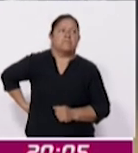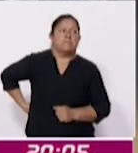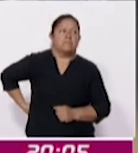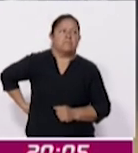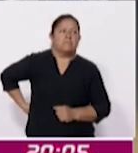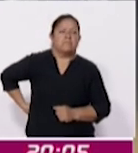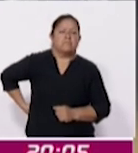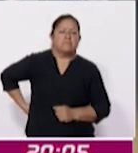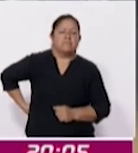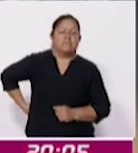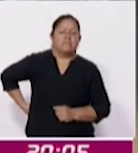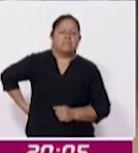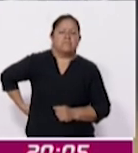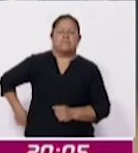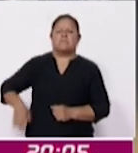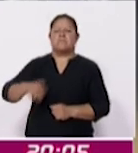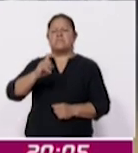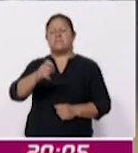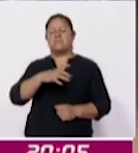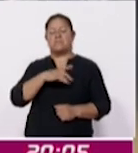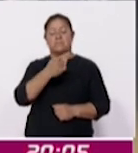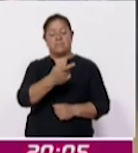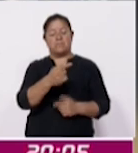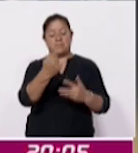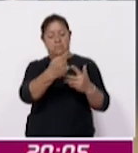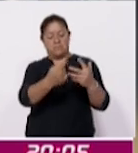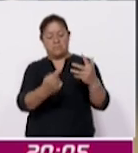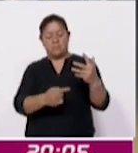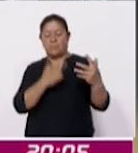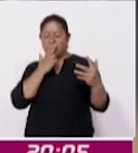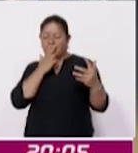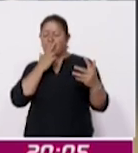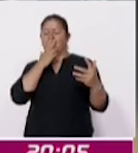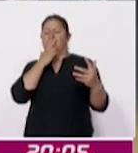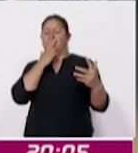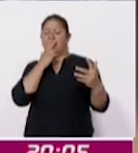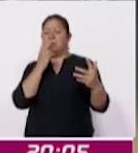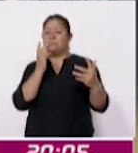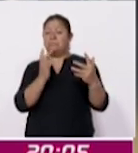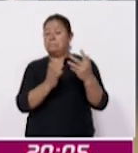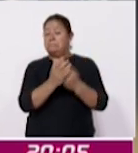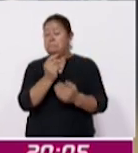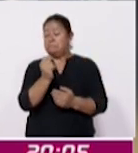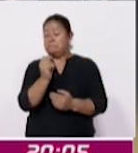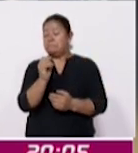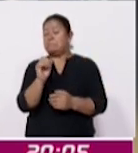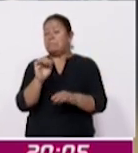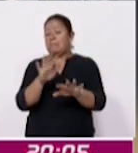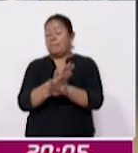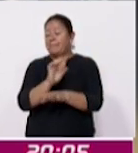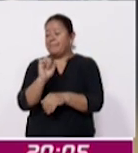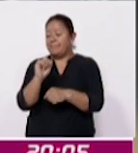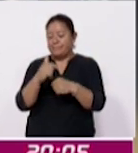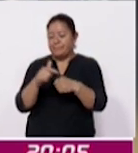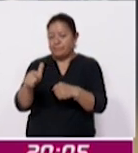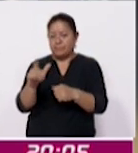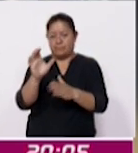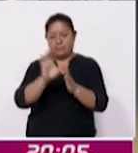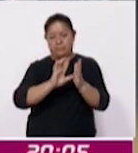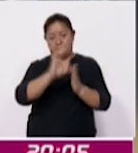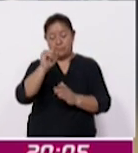discusión que enriquece con distintos puntos de vista cualquier cambio a la Constitución. Y en ese sentido